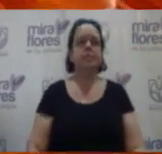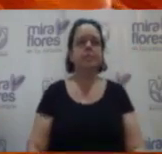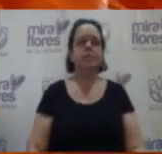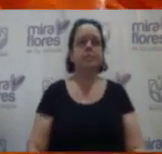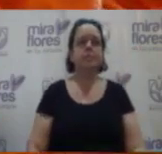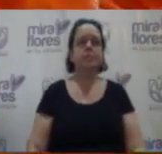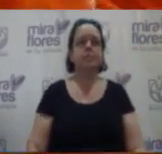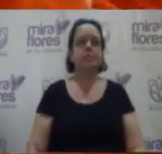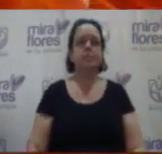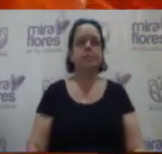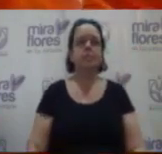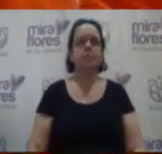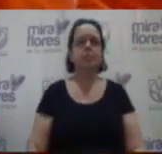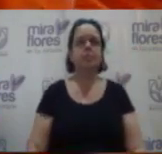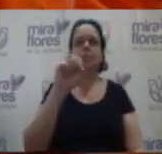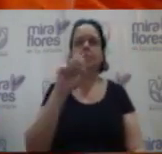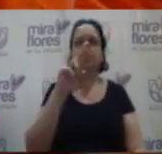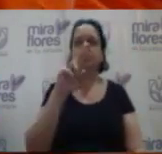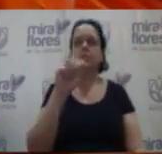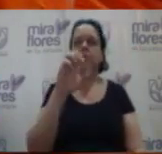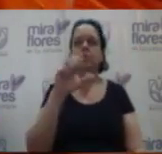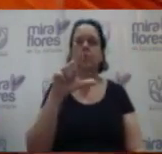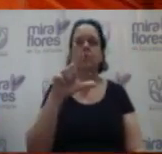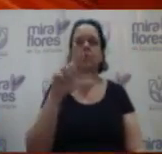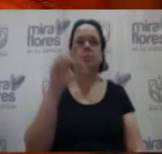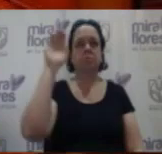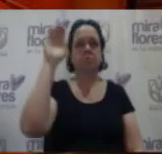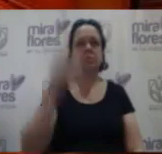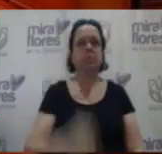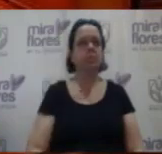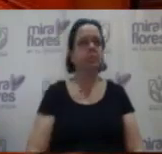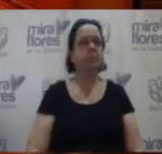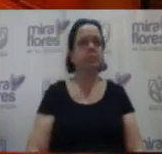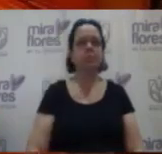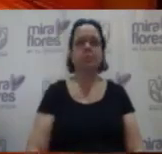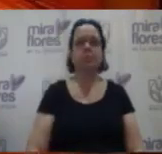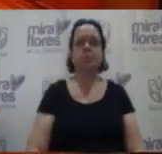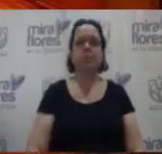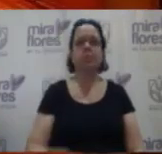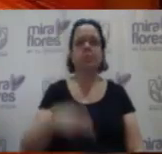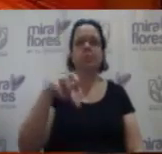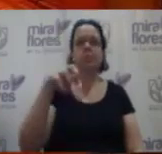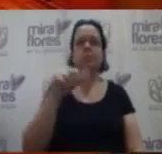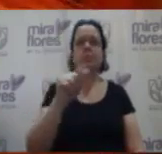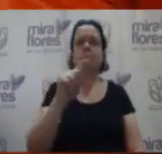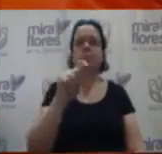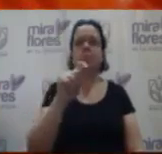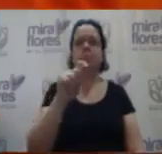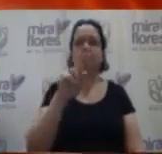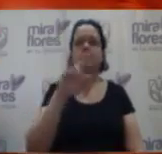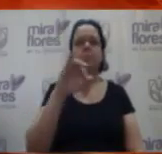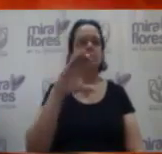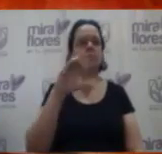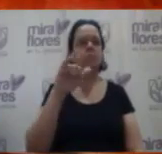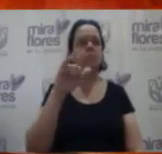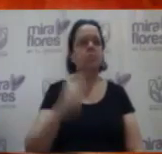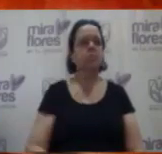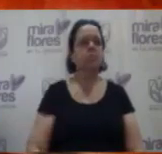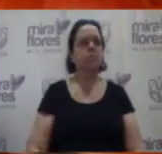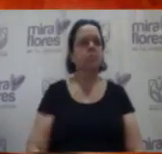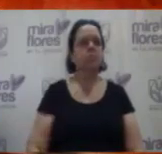Señor Israel Orlando Acuña-Woncockis. Señora Patricia María del Río Jiménez de Olavide.